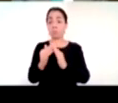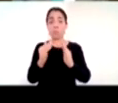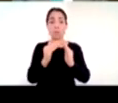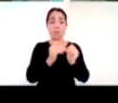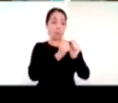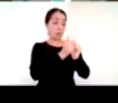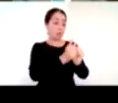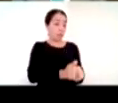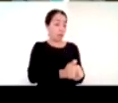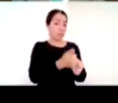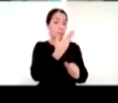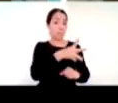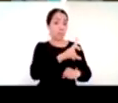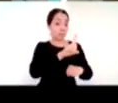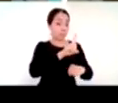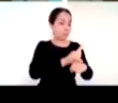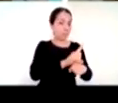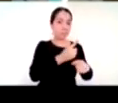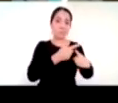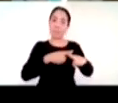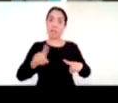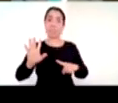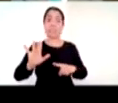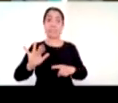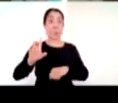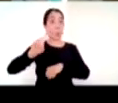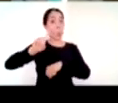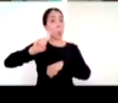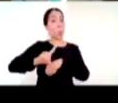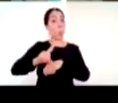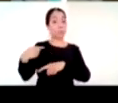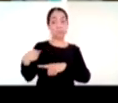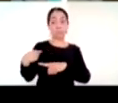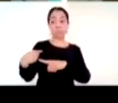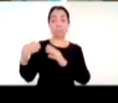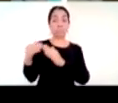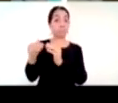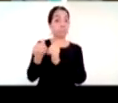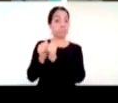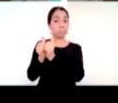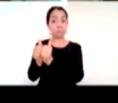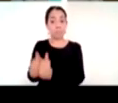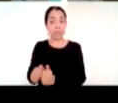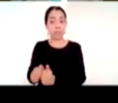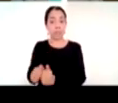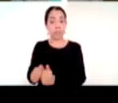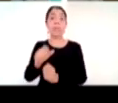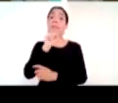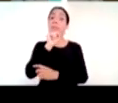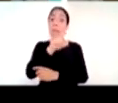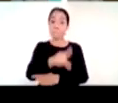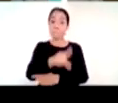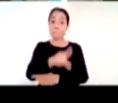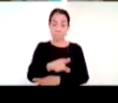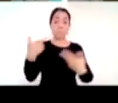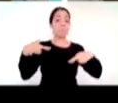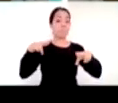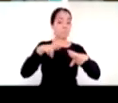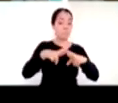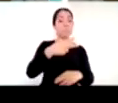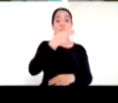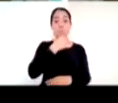50 y el sector educativo nuestras maestras y nuestros maestros salieron a decir